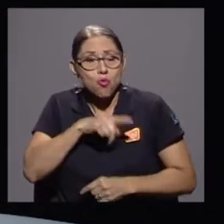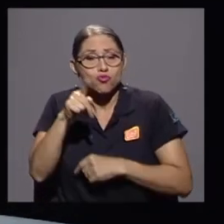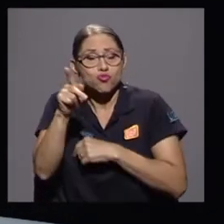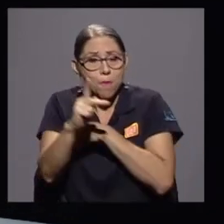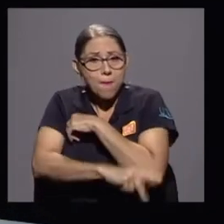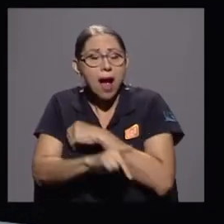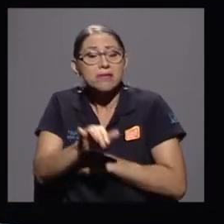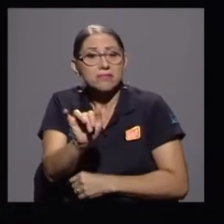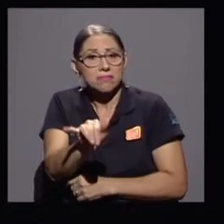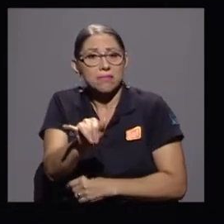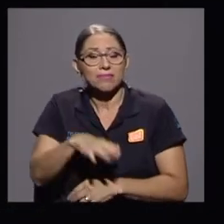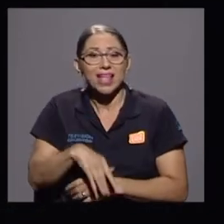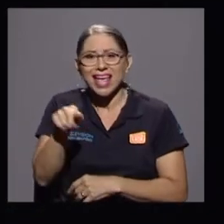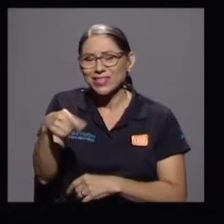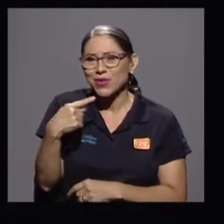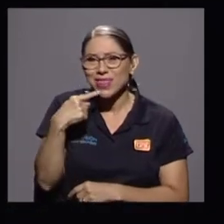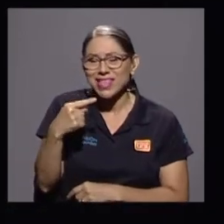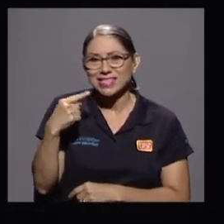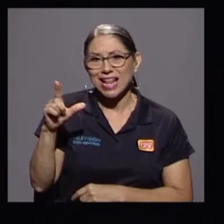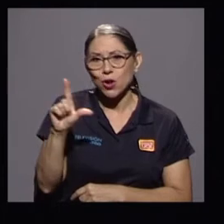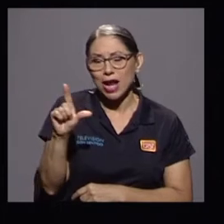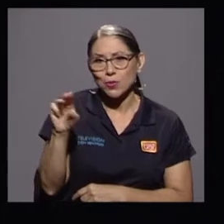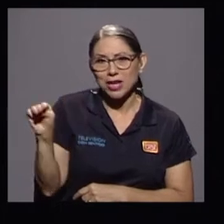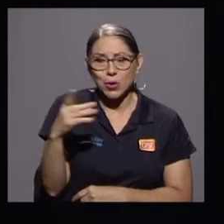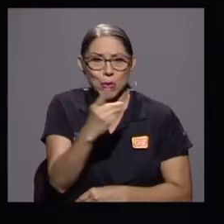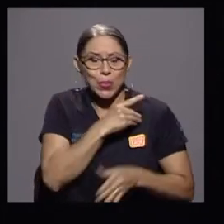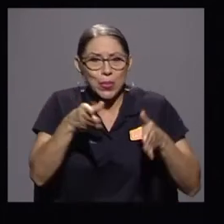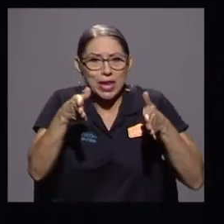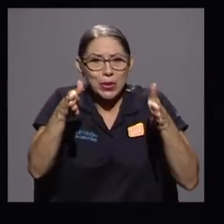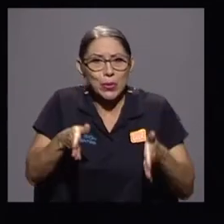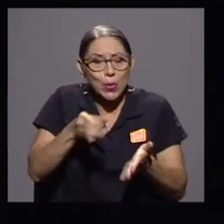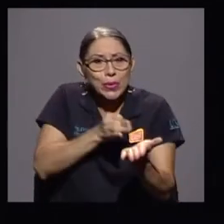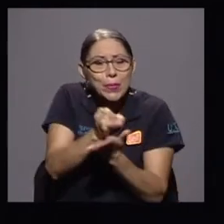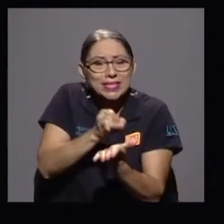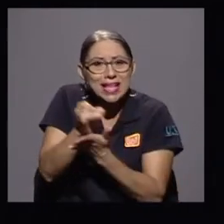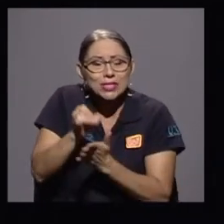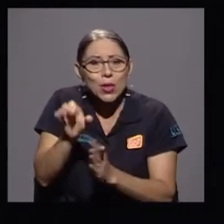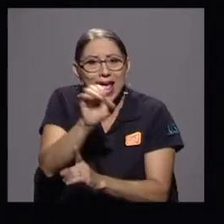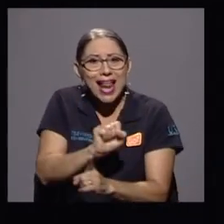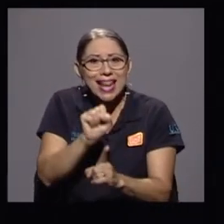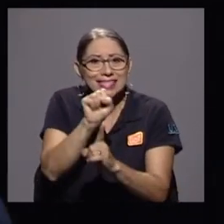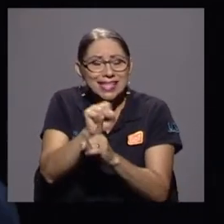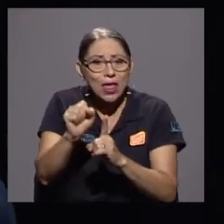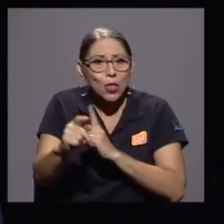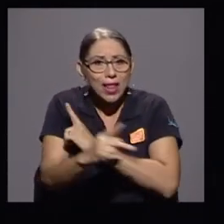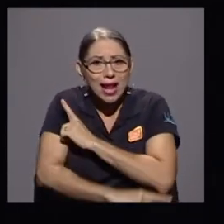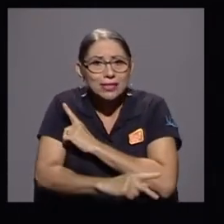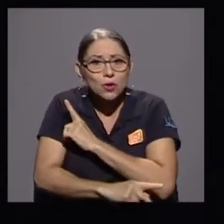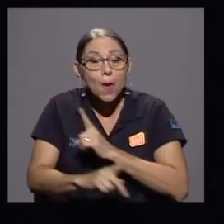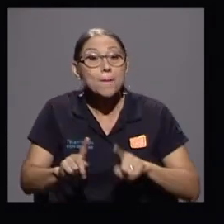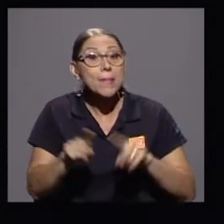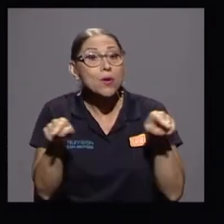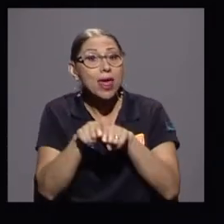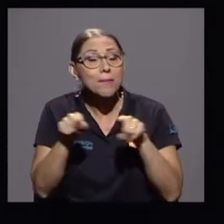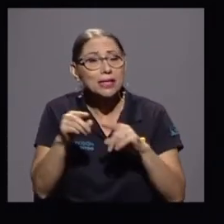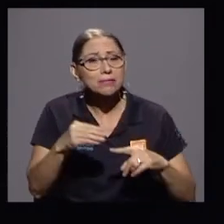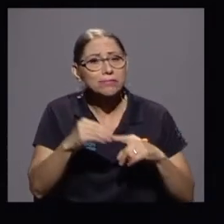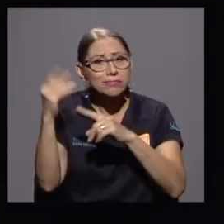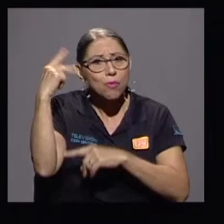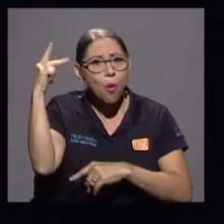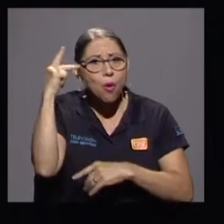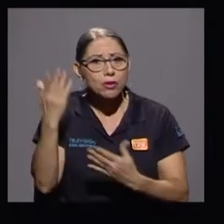Eso nos dice don Leonardo Merino, director de investigación del Estado de Nación, pero además, politólogo.